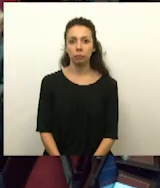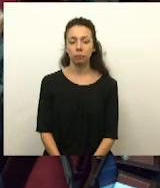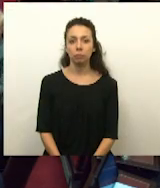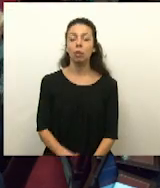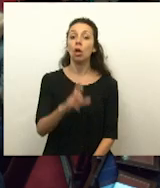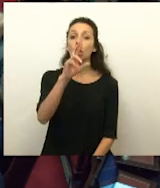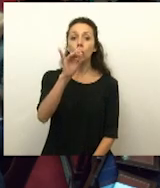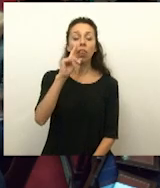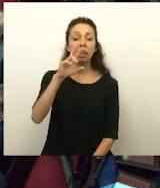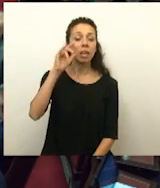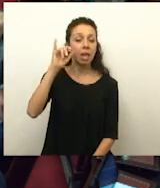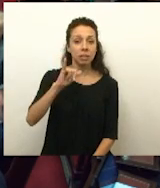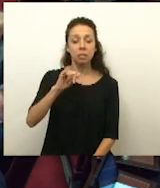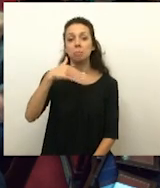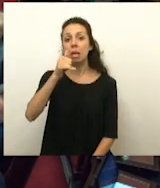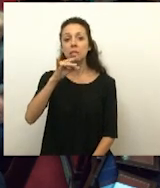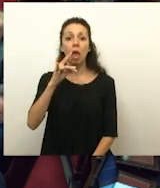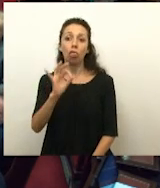Rodríguez Machado, también les ha consignado.